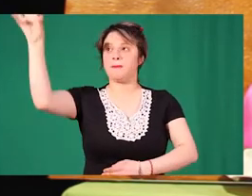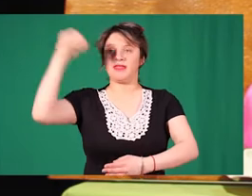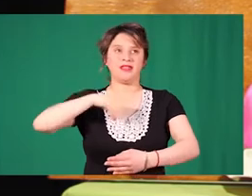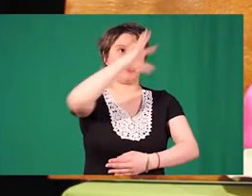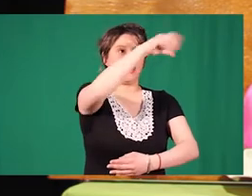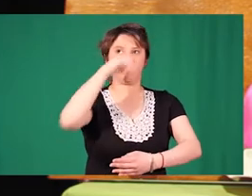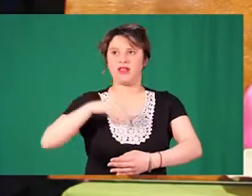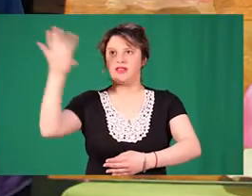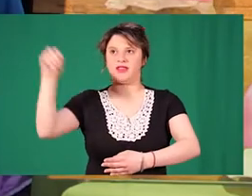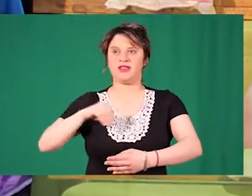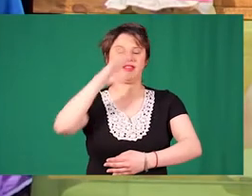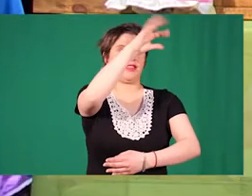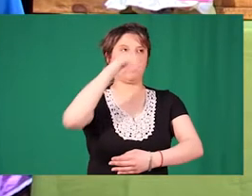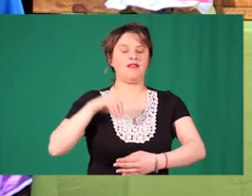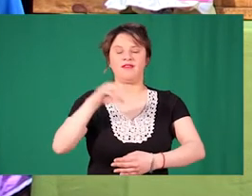mastranto